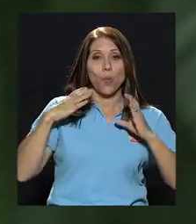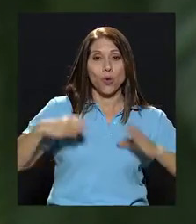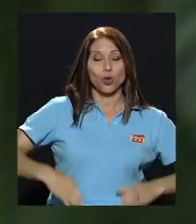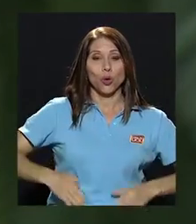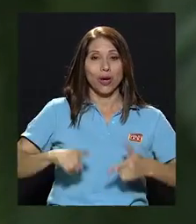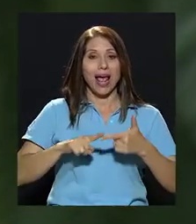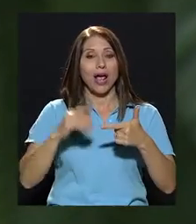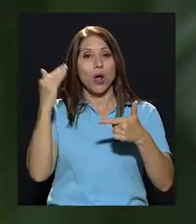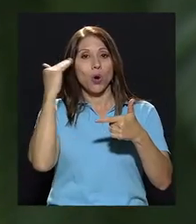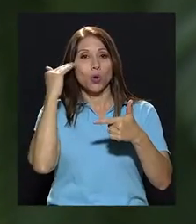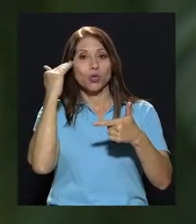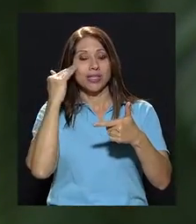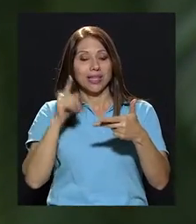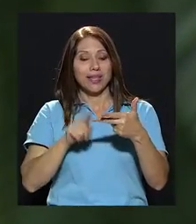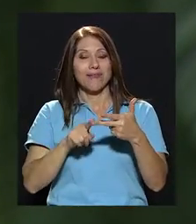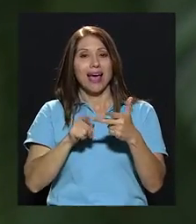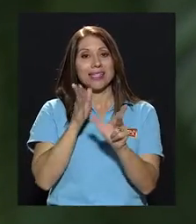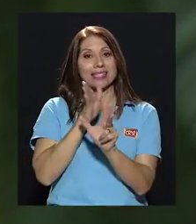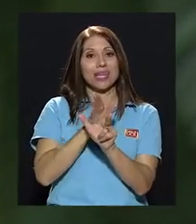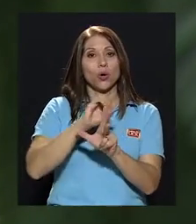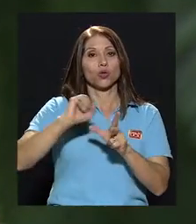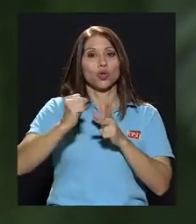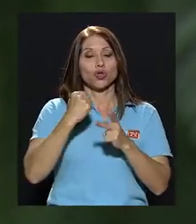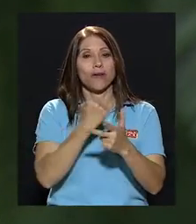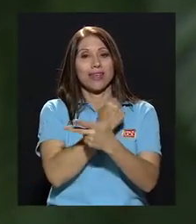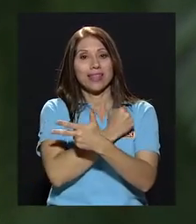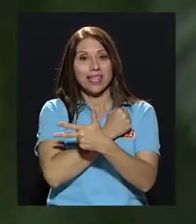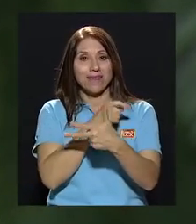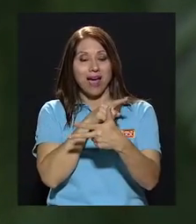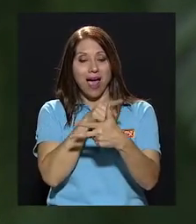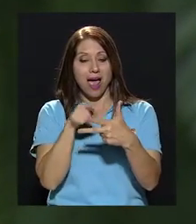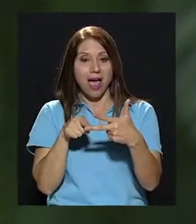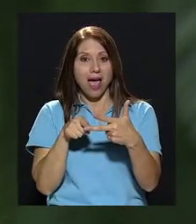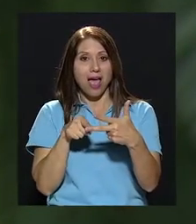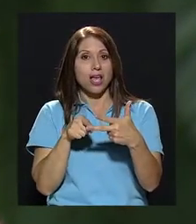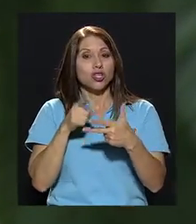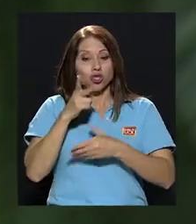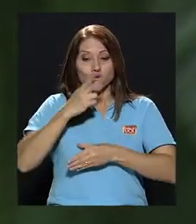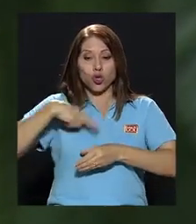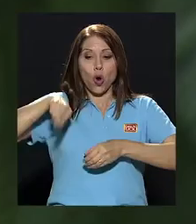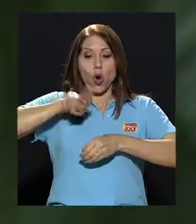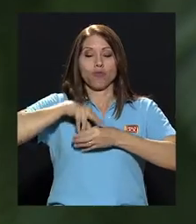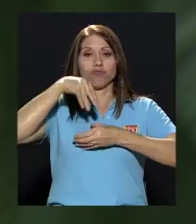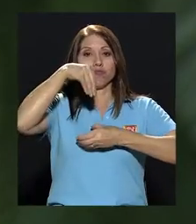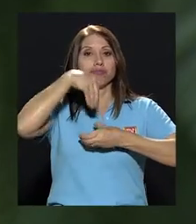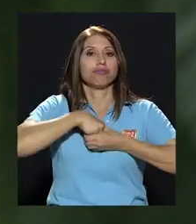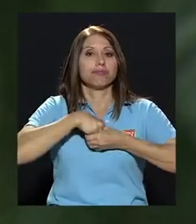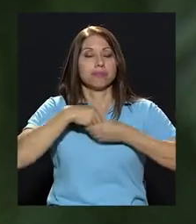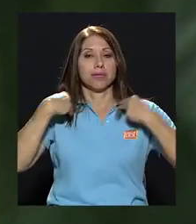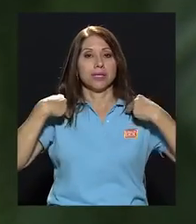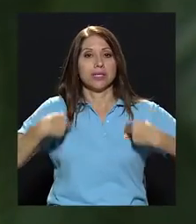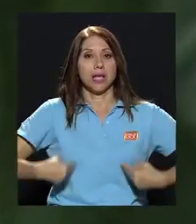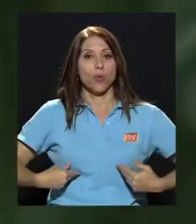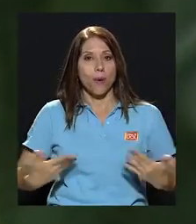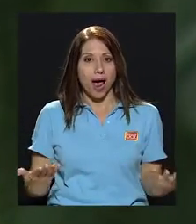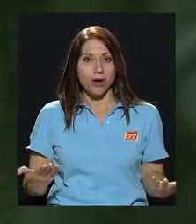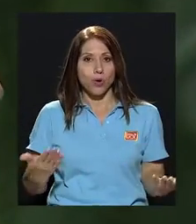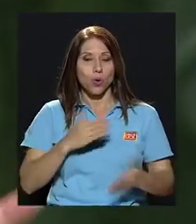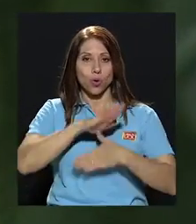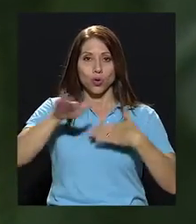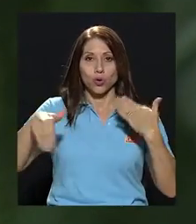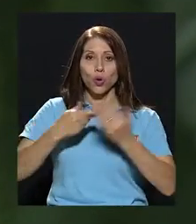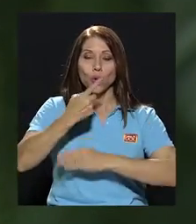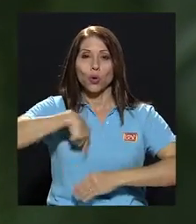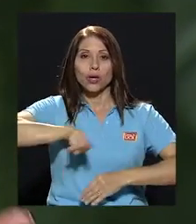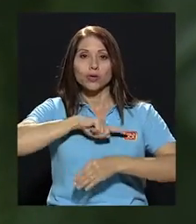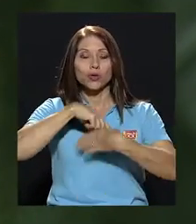la cognoscitiva y la psicosocio-afectiva, son innatas, son inherentes al ser humano. Es decir, todo lo